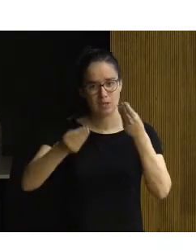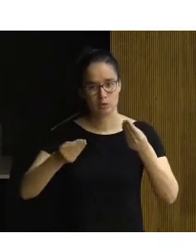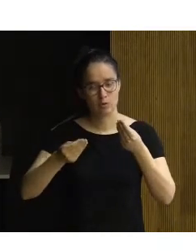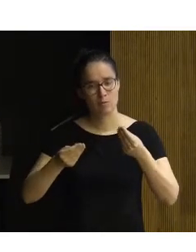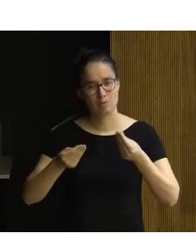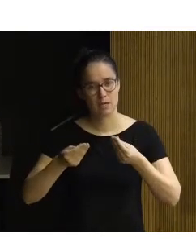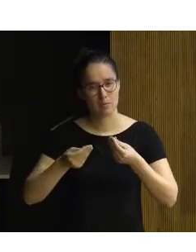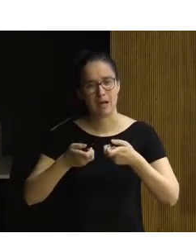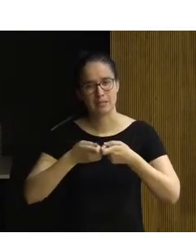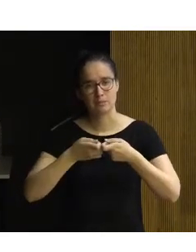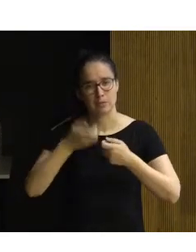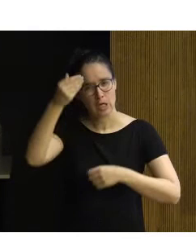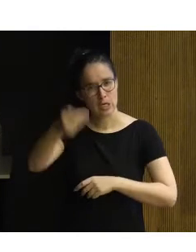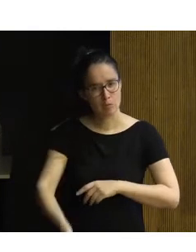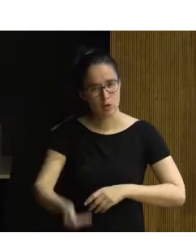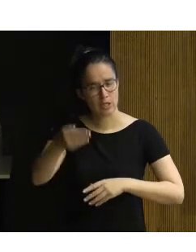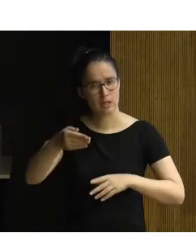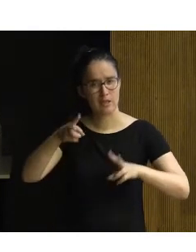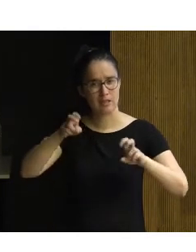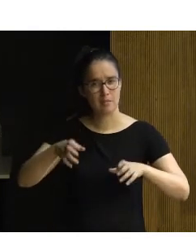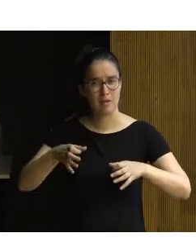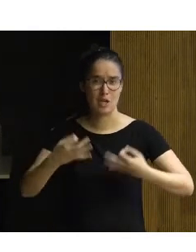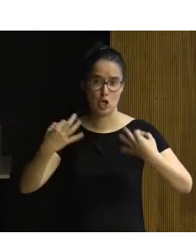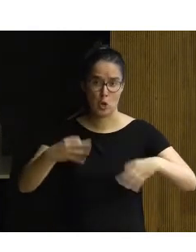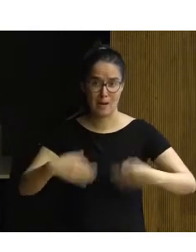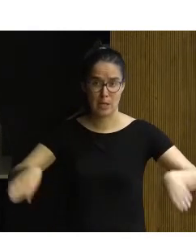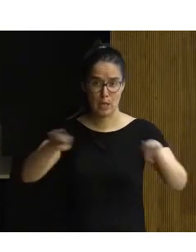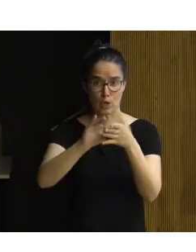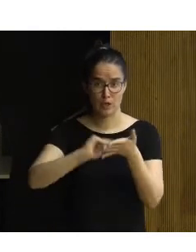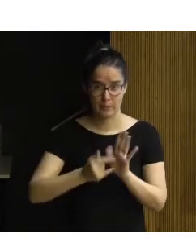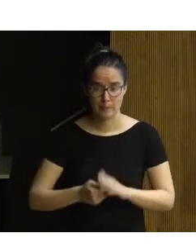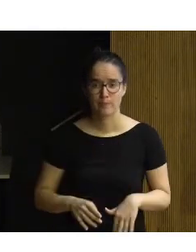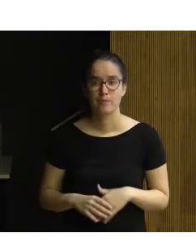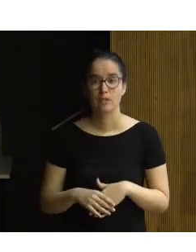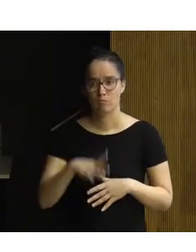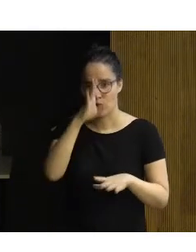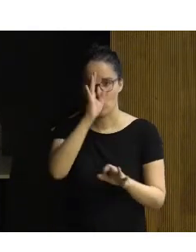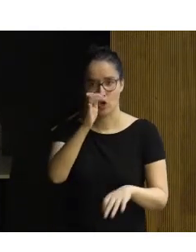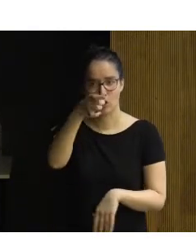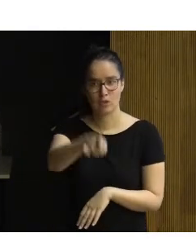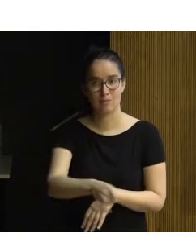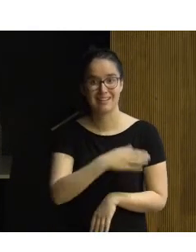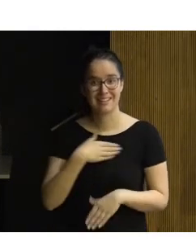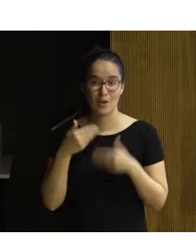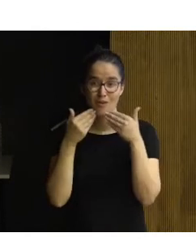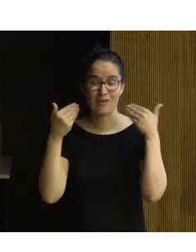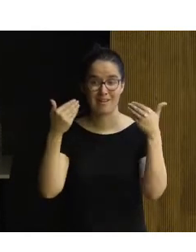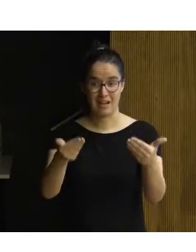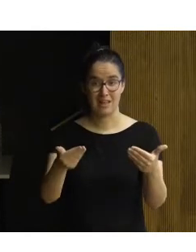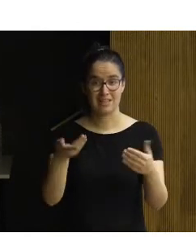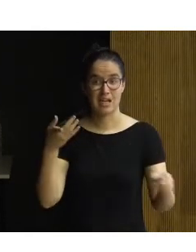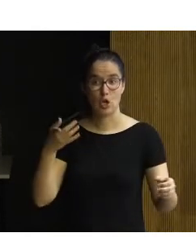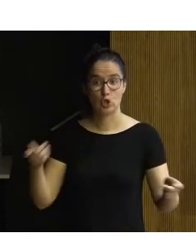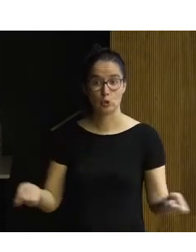dimensión que está tomando la estandarización o la normalización técnica. Lógicamente también quiero agradecer a los